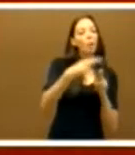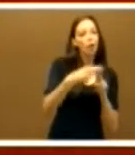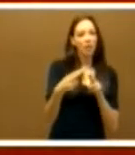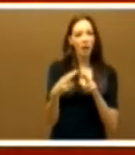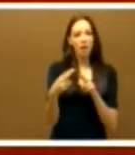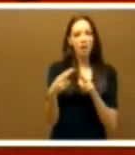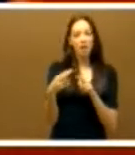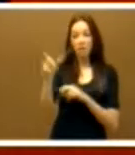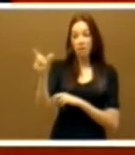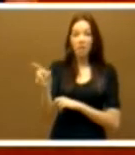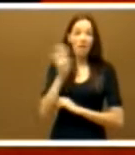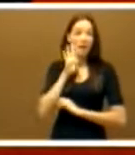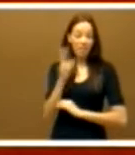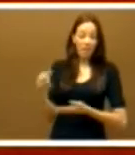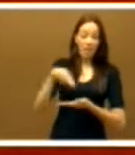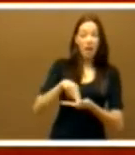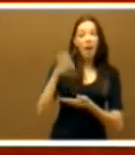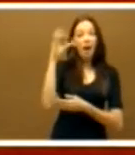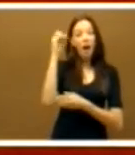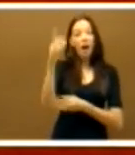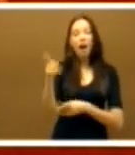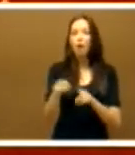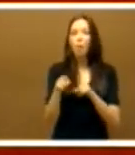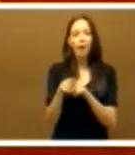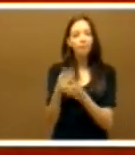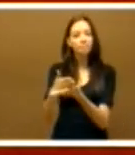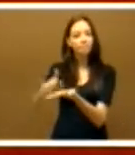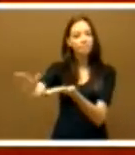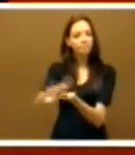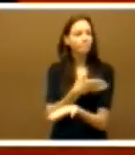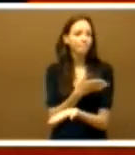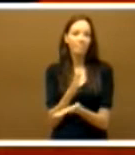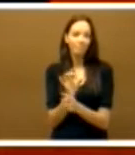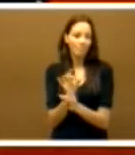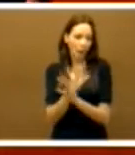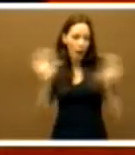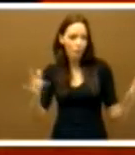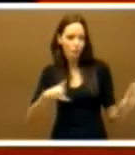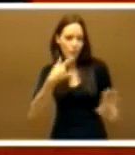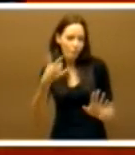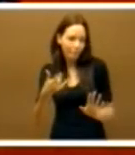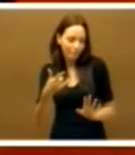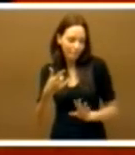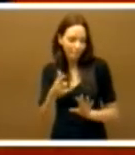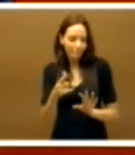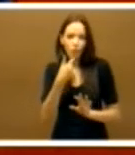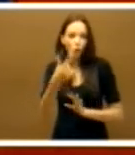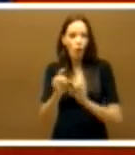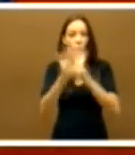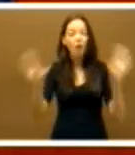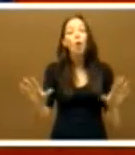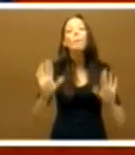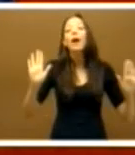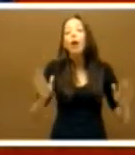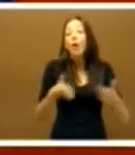Esa intervención abrió un muro, un gran muro de hormigón entre nuestras organizaciones, no se lo voy a negar, pero eso no será obstáculo, le repito una vez más,